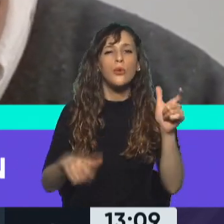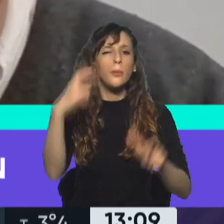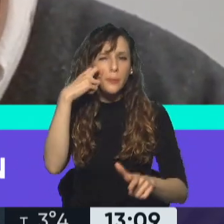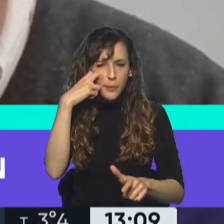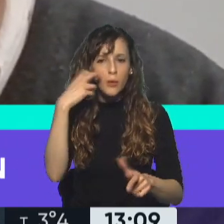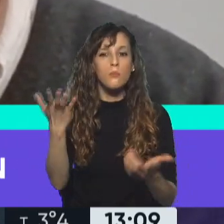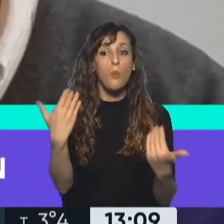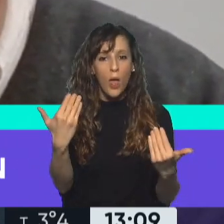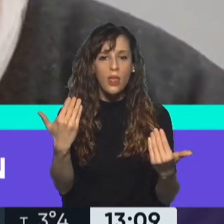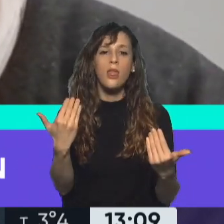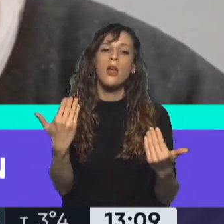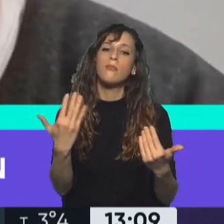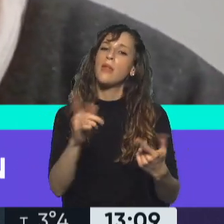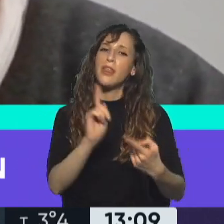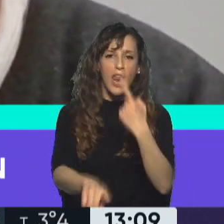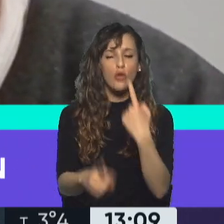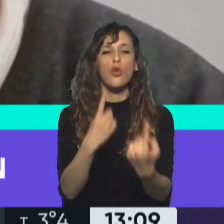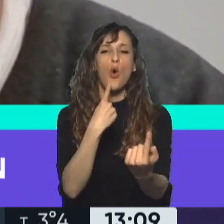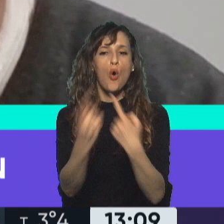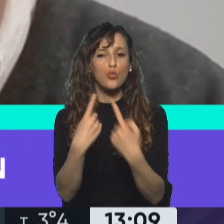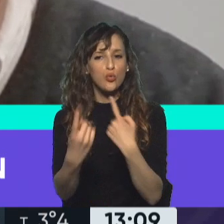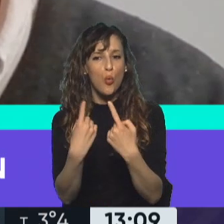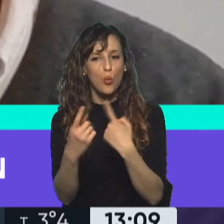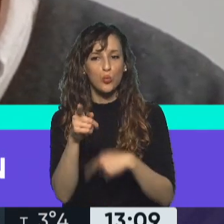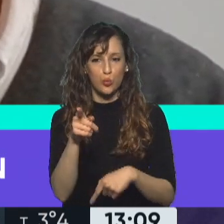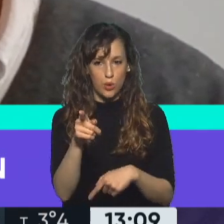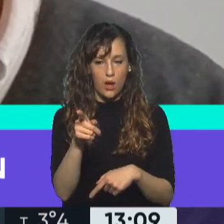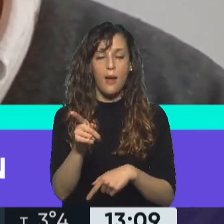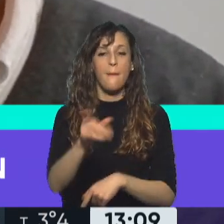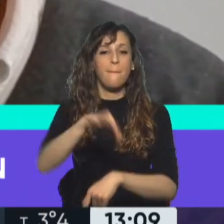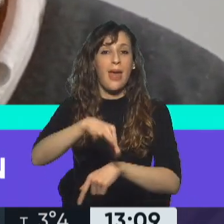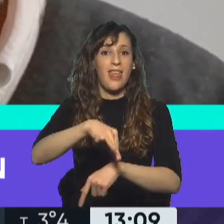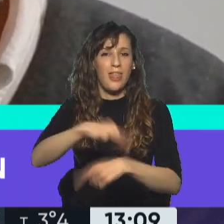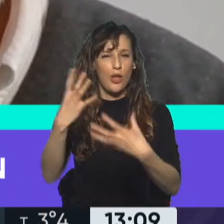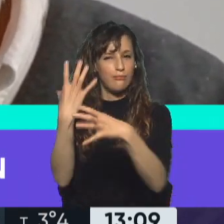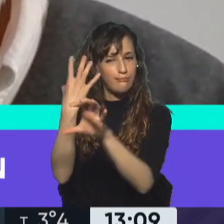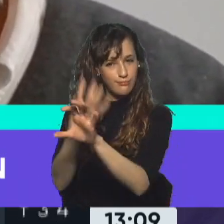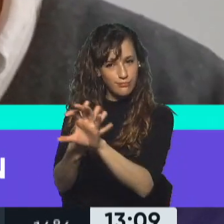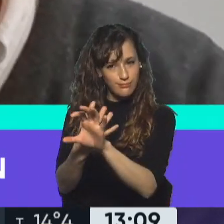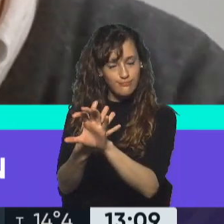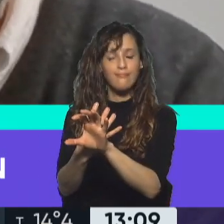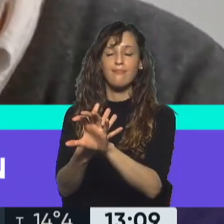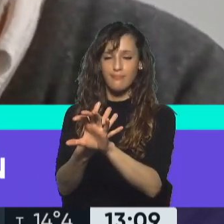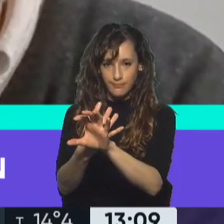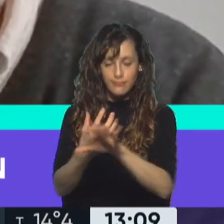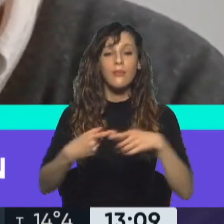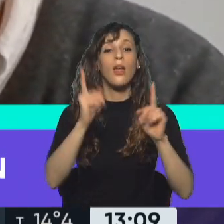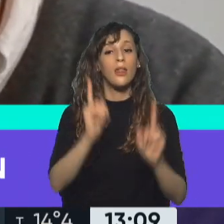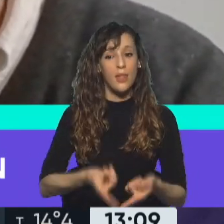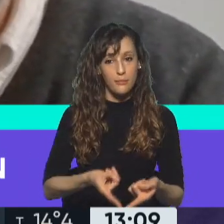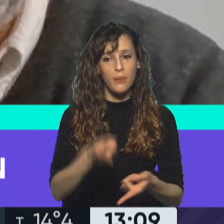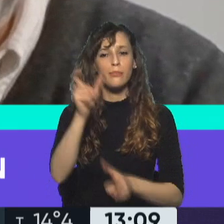rápidamente consultas de baja complejidad con sus médicos de cabecera en una primera etapa y con